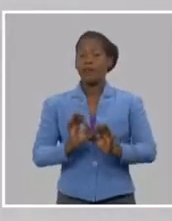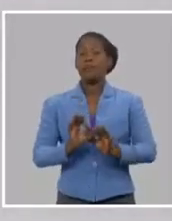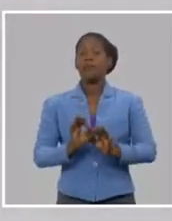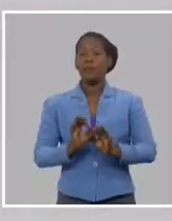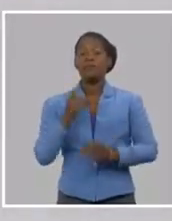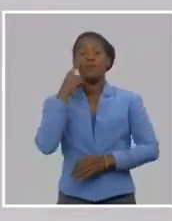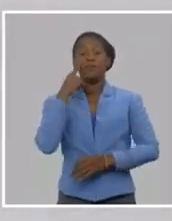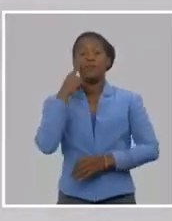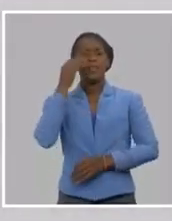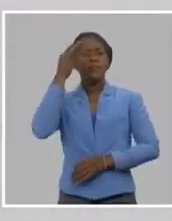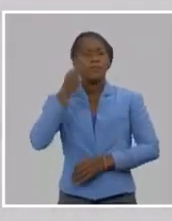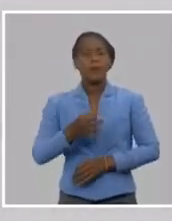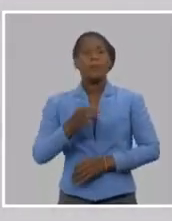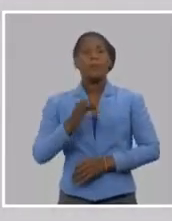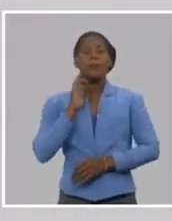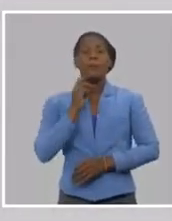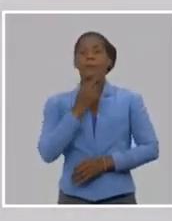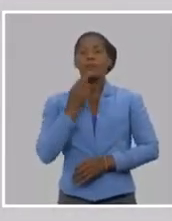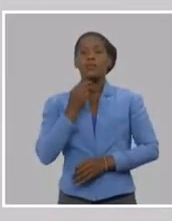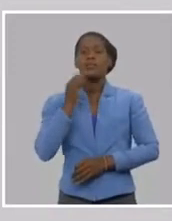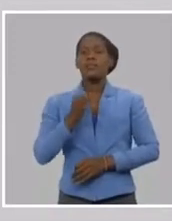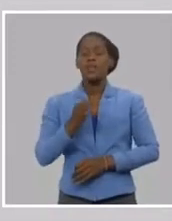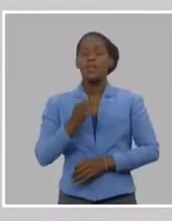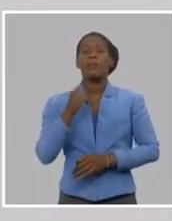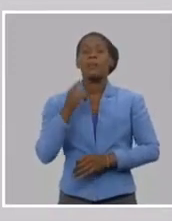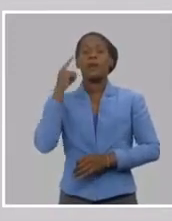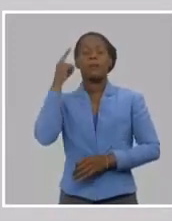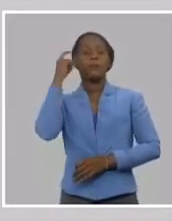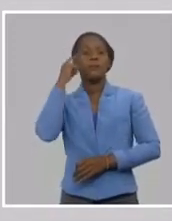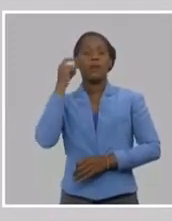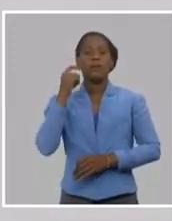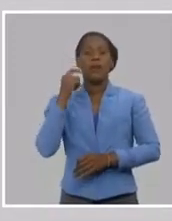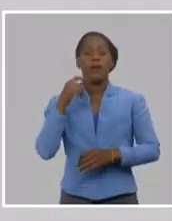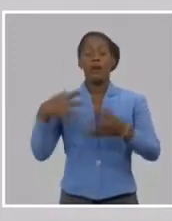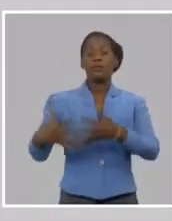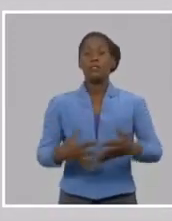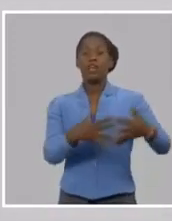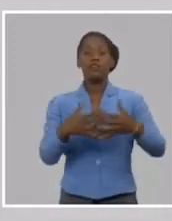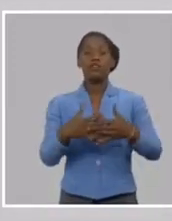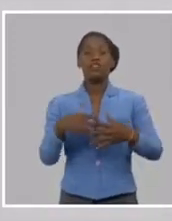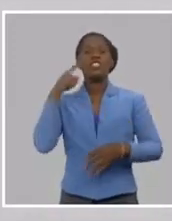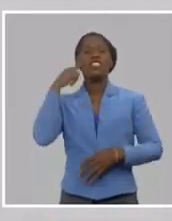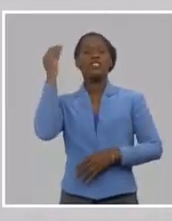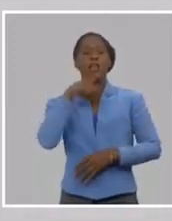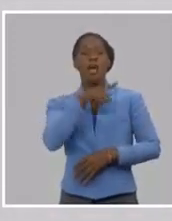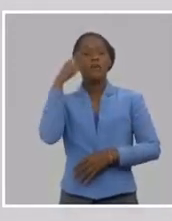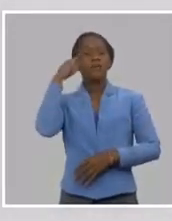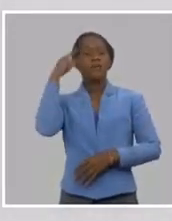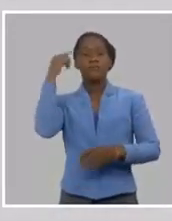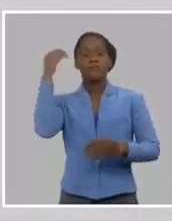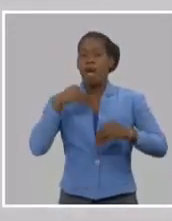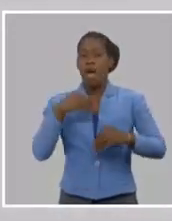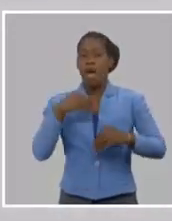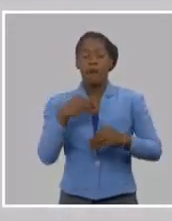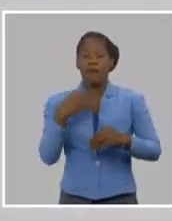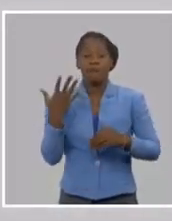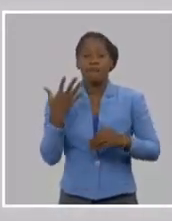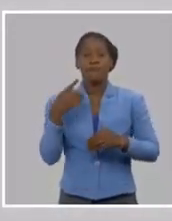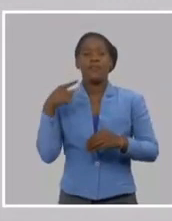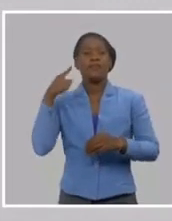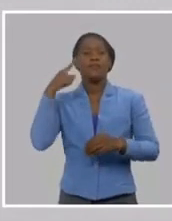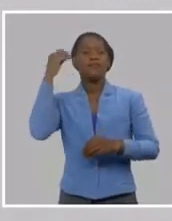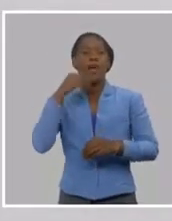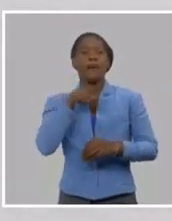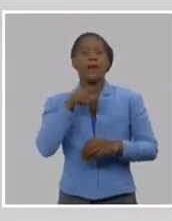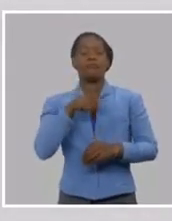mucho más. Hay que plantearse impedir la expansión de los Estados Unidos. Ah, ¿era imposible impedir la expansión de los Estados Unidos? Probablemente no se logró, pero